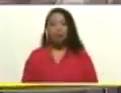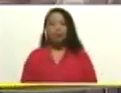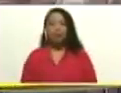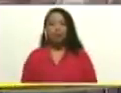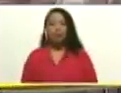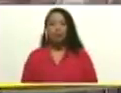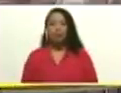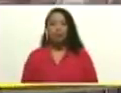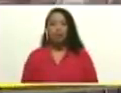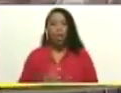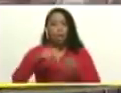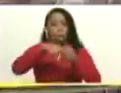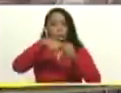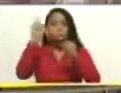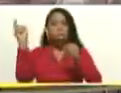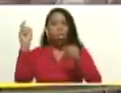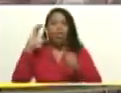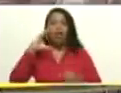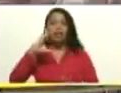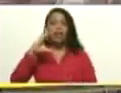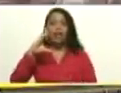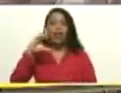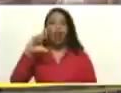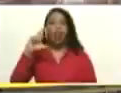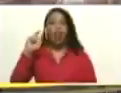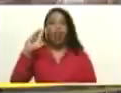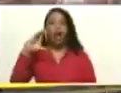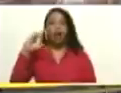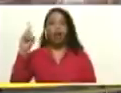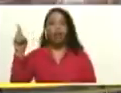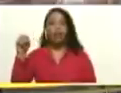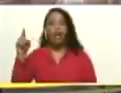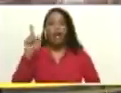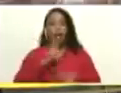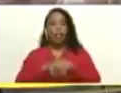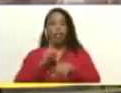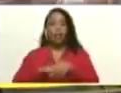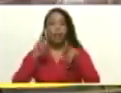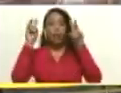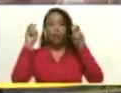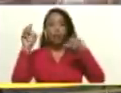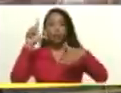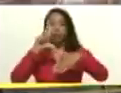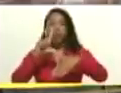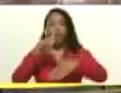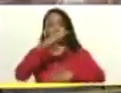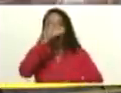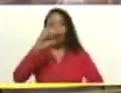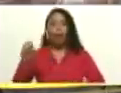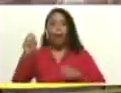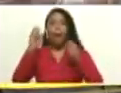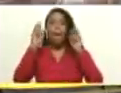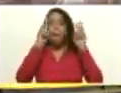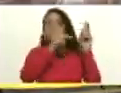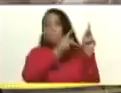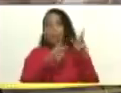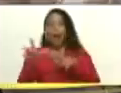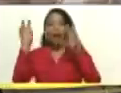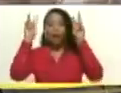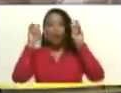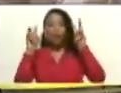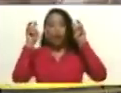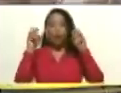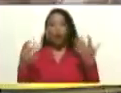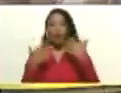Desdeñó de la CELAT. Hay un nuevo tiempo en América Latina y el Caribe. Soplan nuevos y buenos vientos de